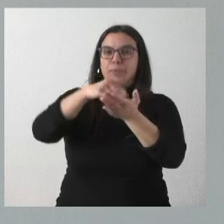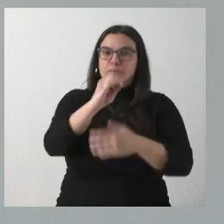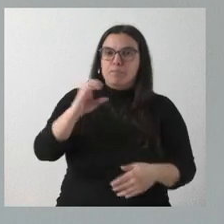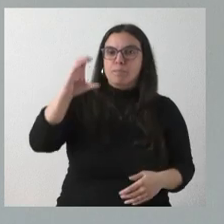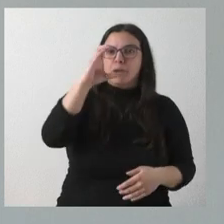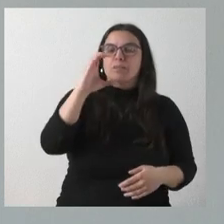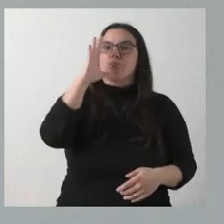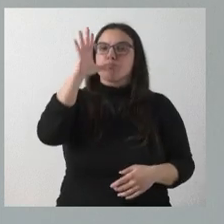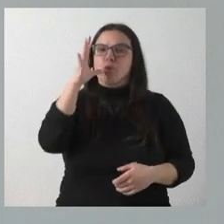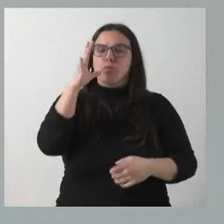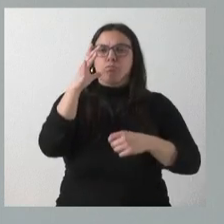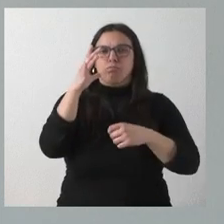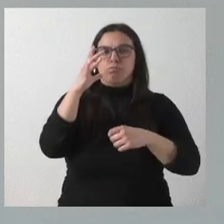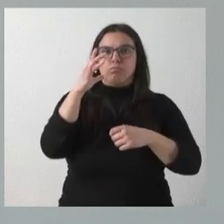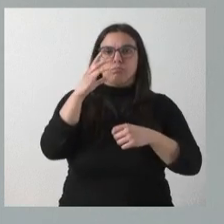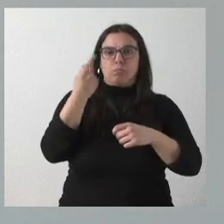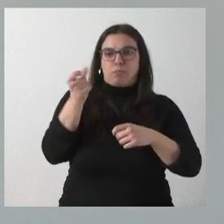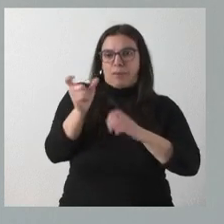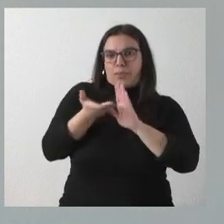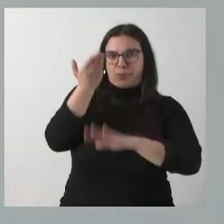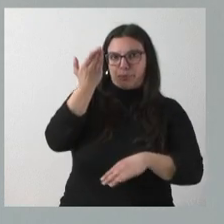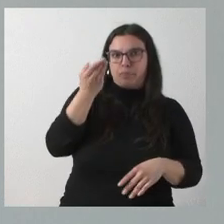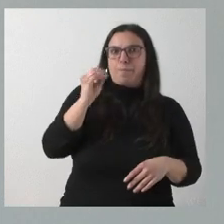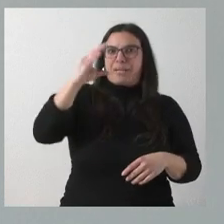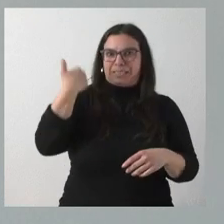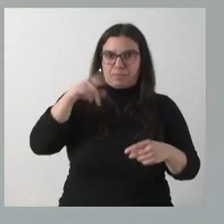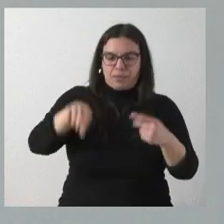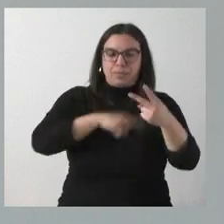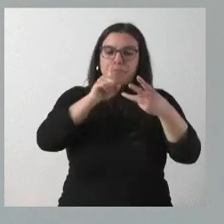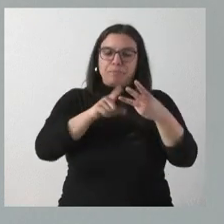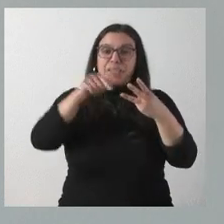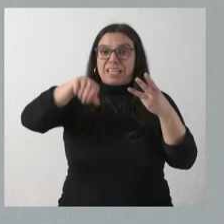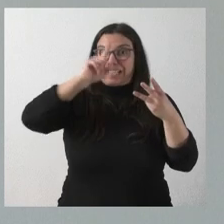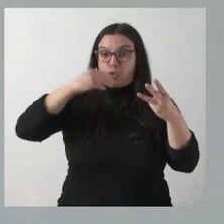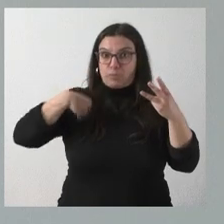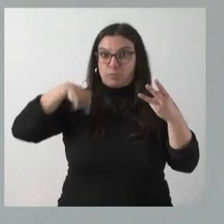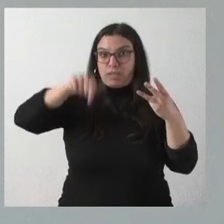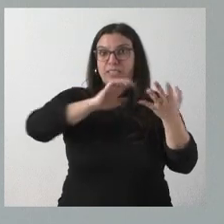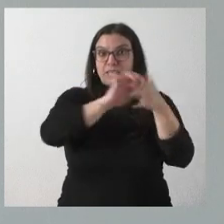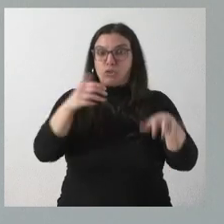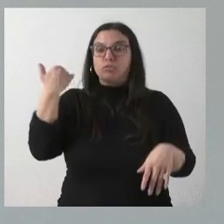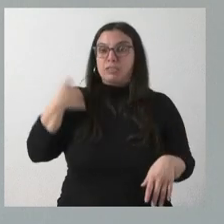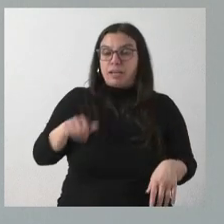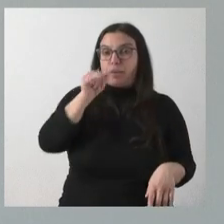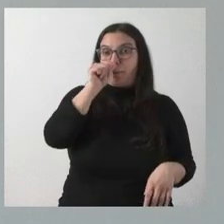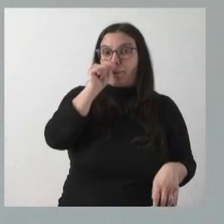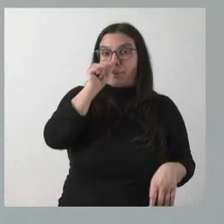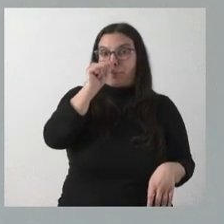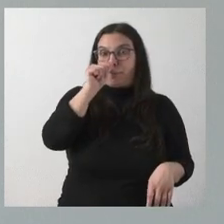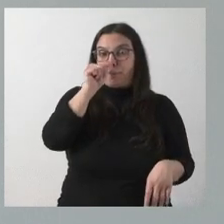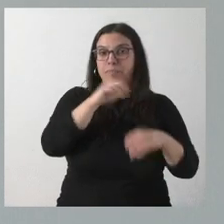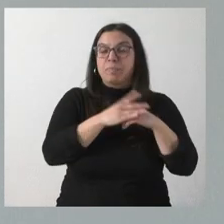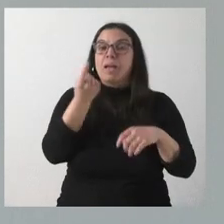consecuencia del alto nivel de inflación. Que este mismo año, 2023, en Castilla y León hemos incrementado el